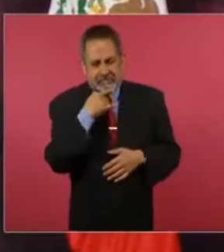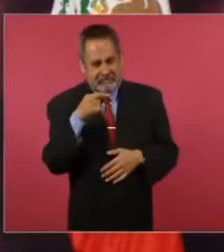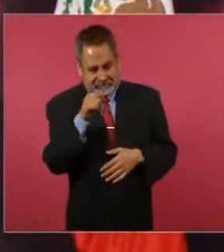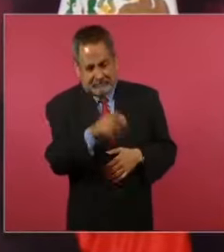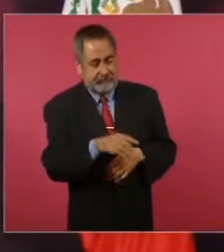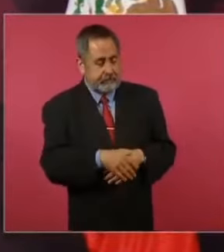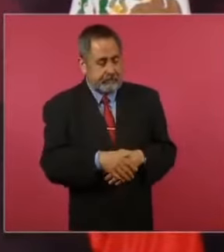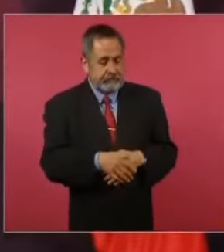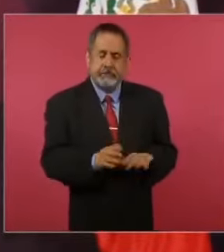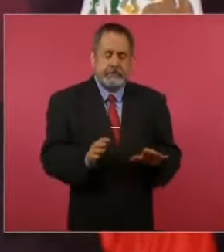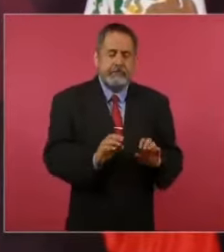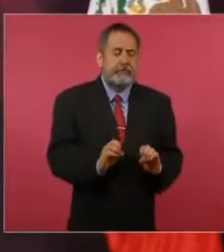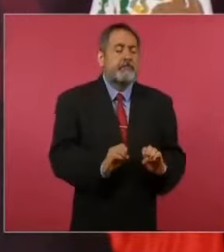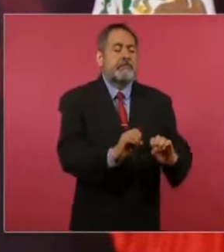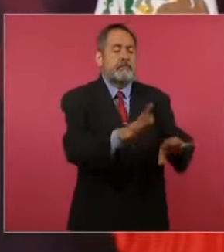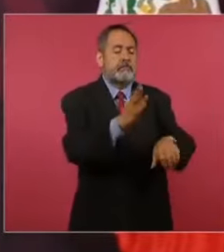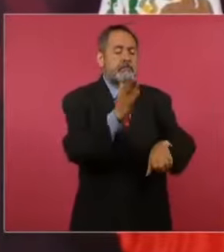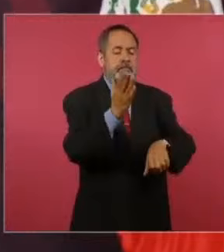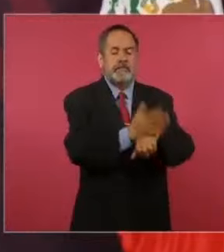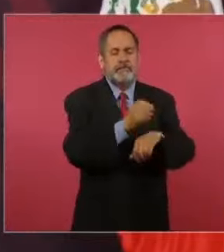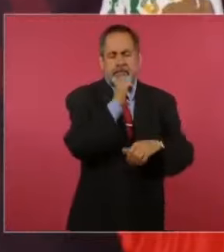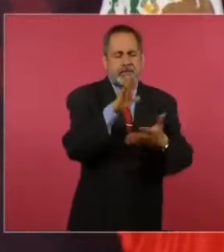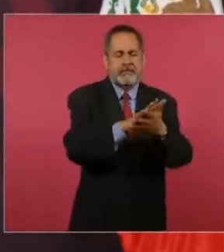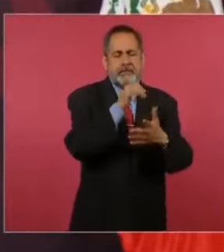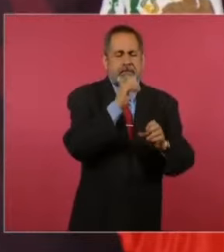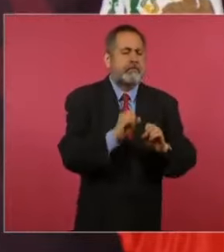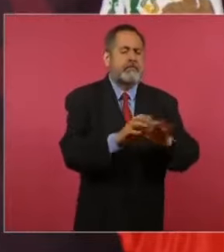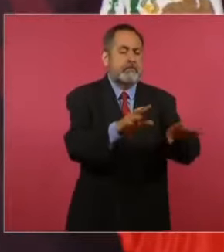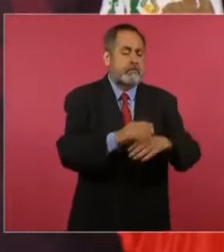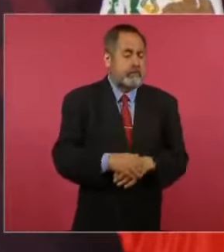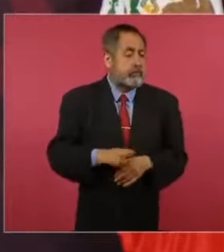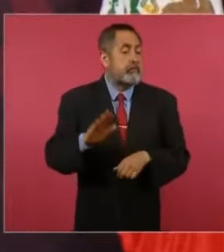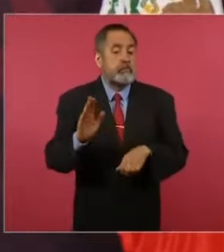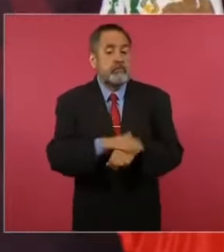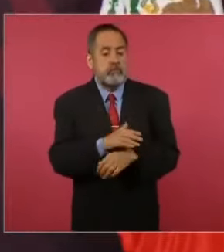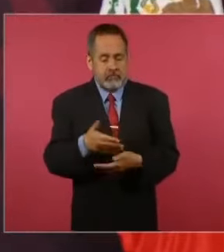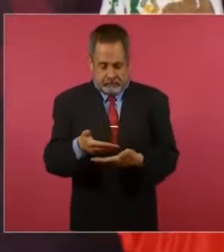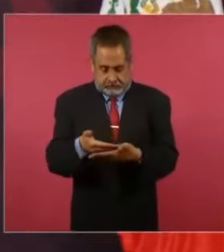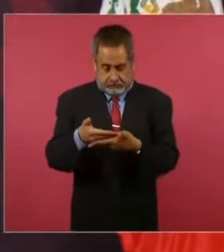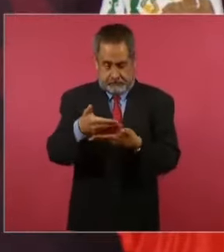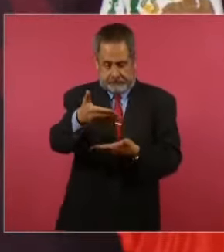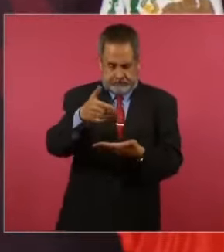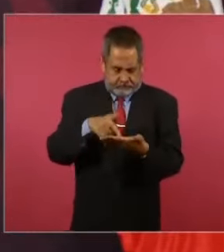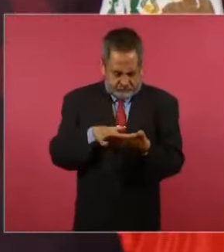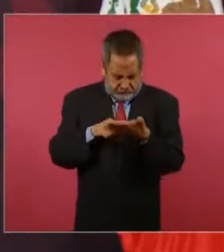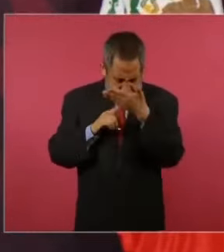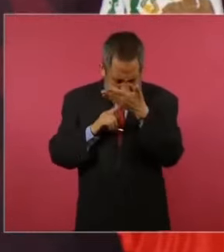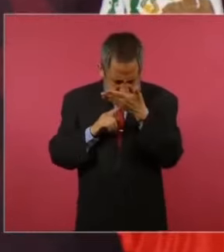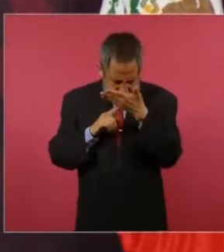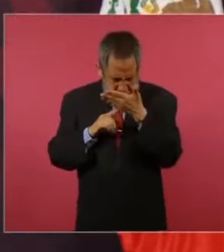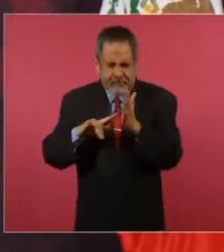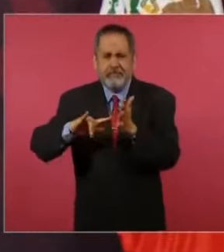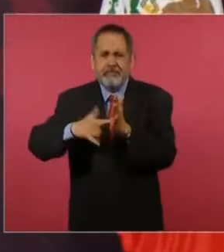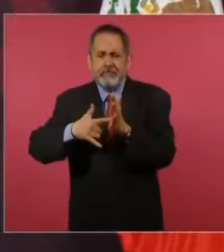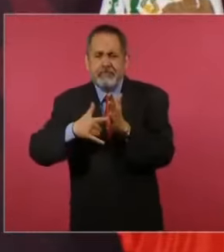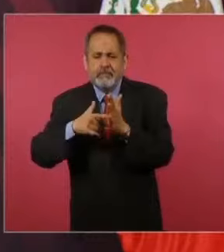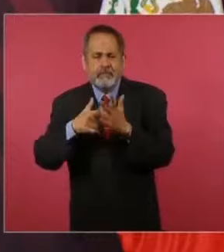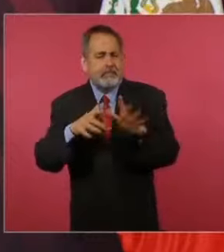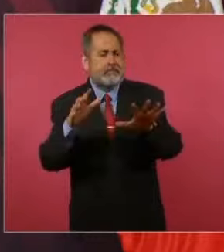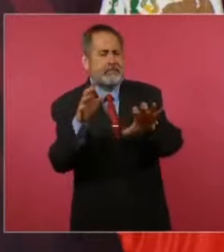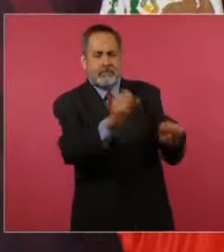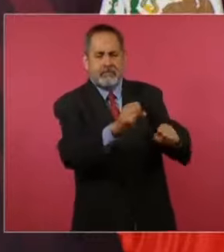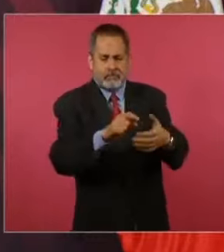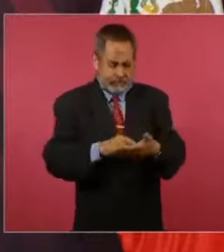está mal la hora en que